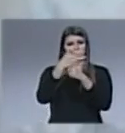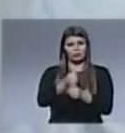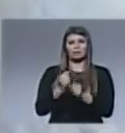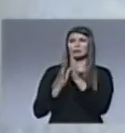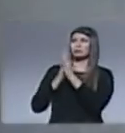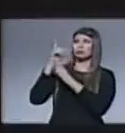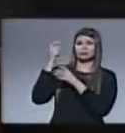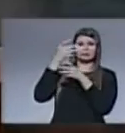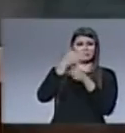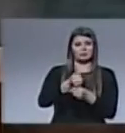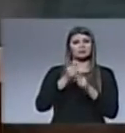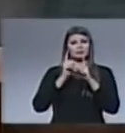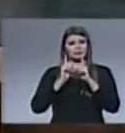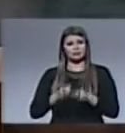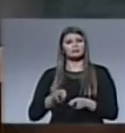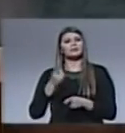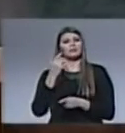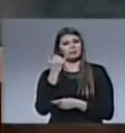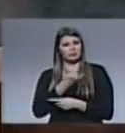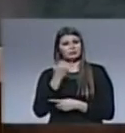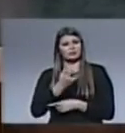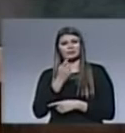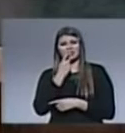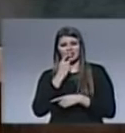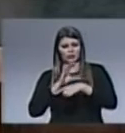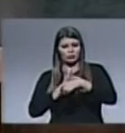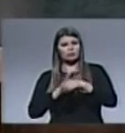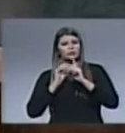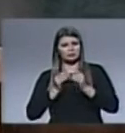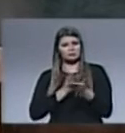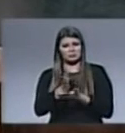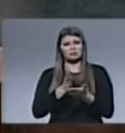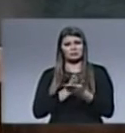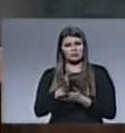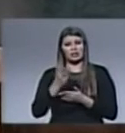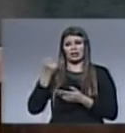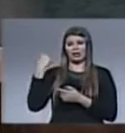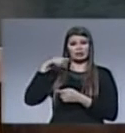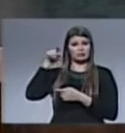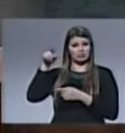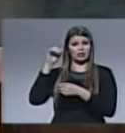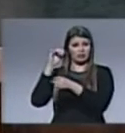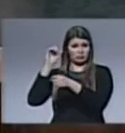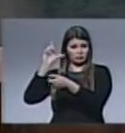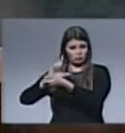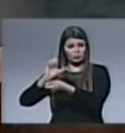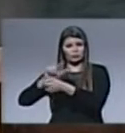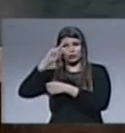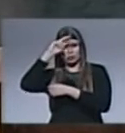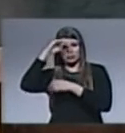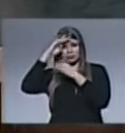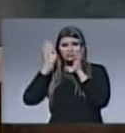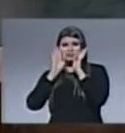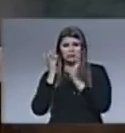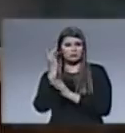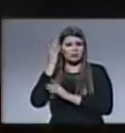Dios, ¿verdad? Y también los odontólogos que están haciendo estos tratamientos allá son odontólogos muy